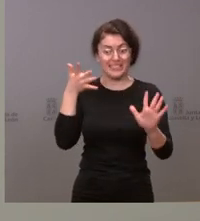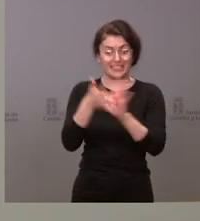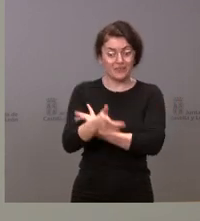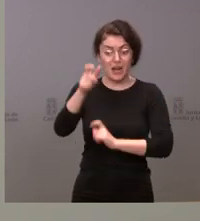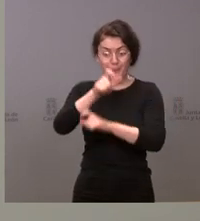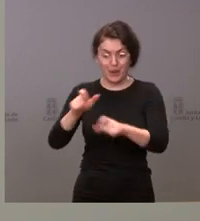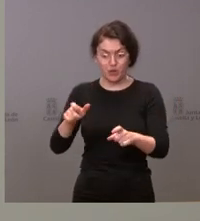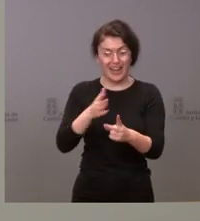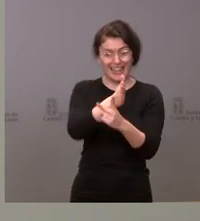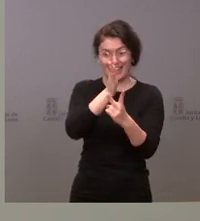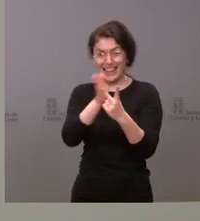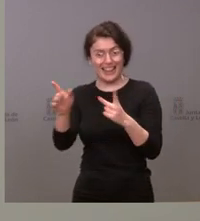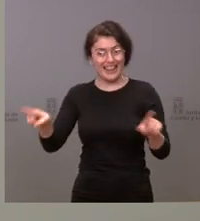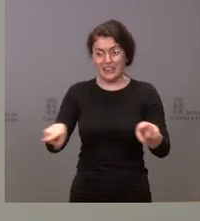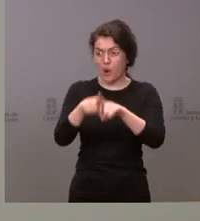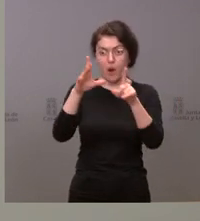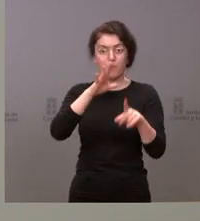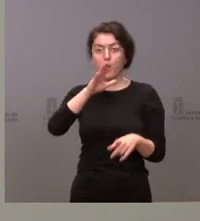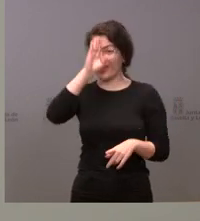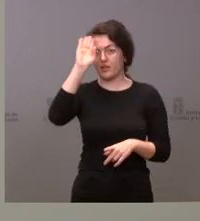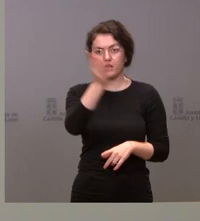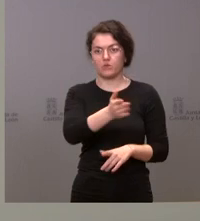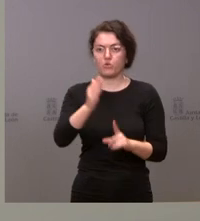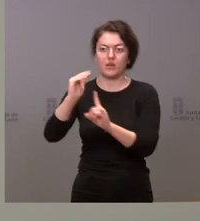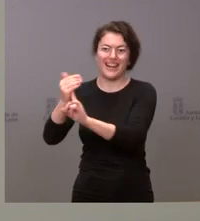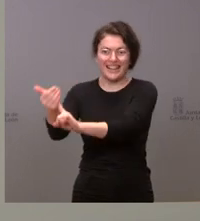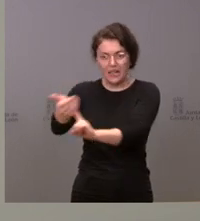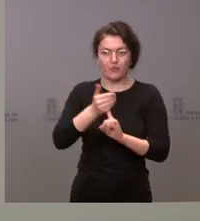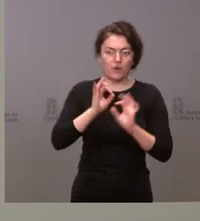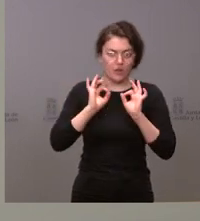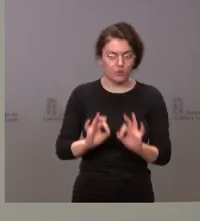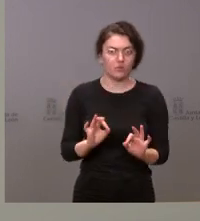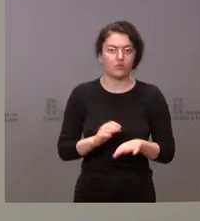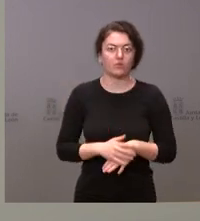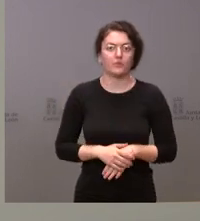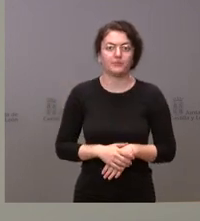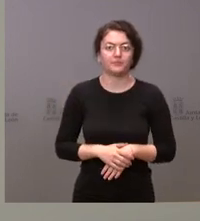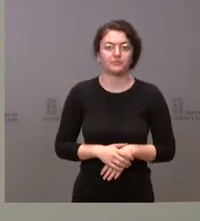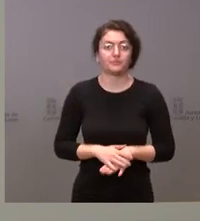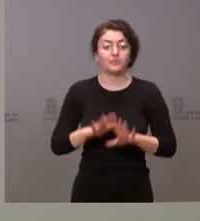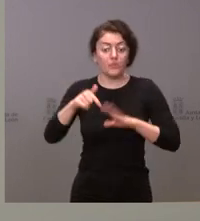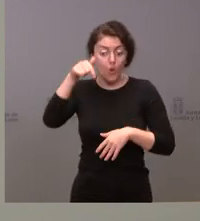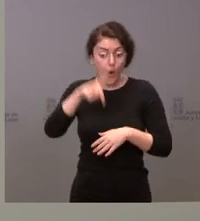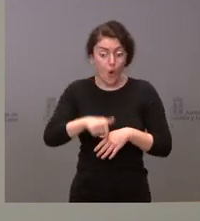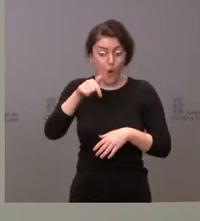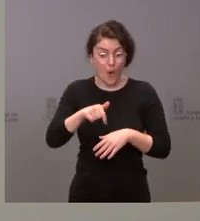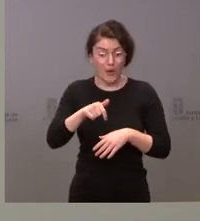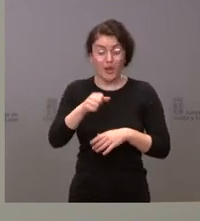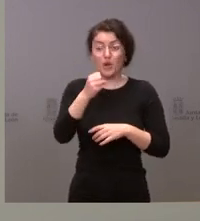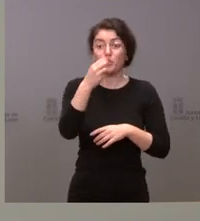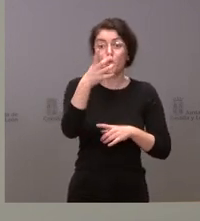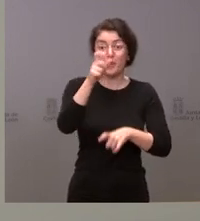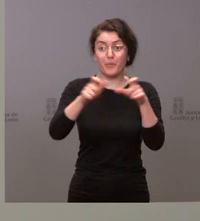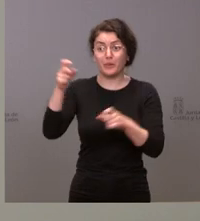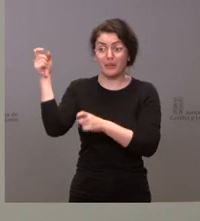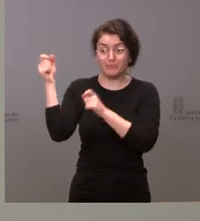veniendo por estos cauces adquirirían su condición de refugiados. Pero hoy en día todavía no sabemos el número exacto, porque habrá que